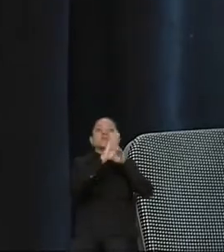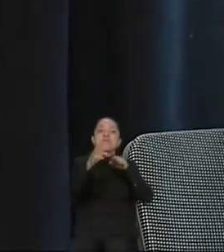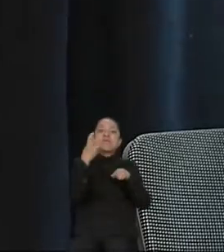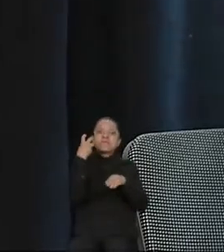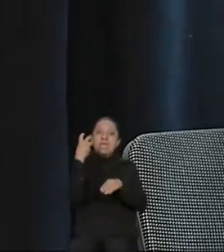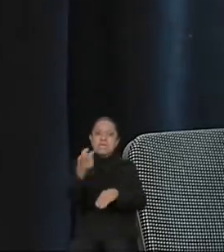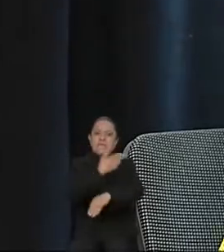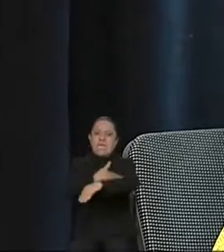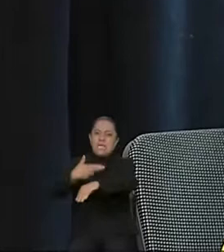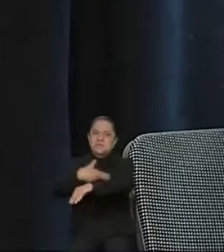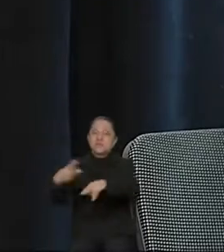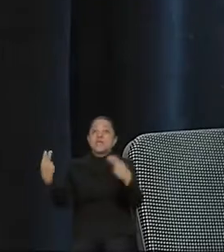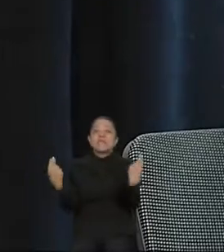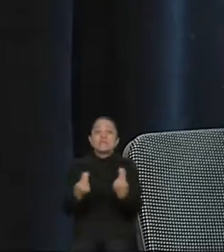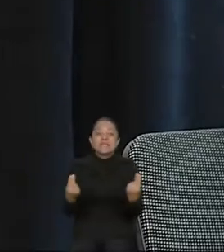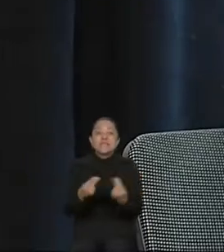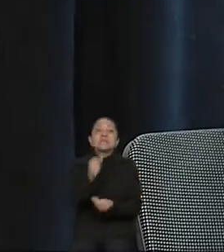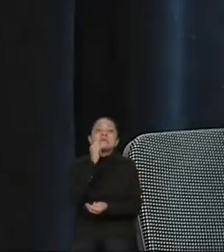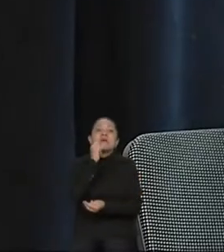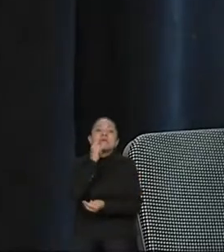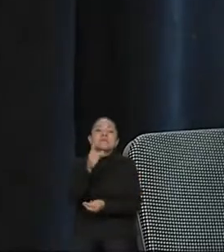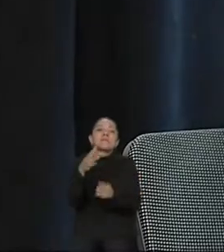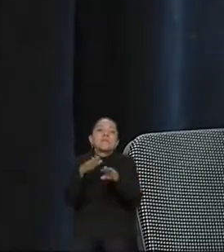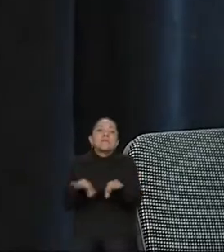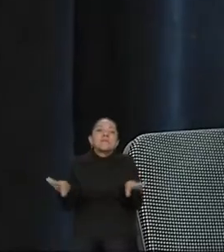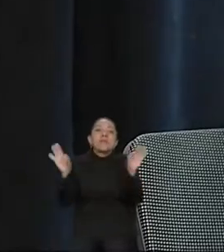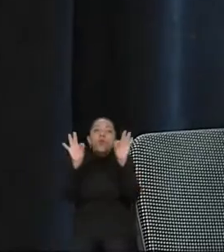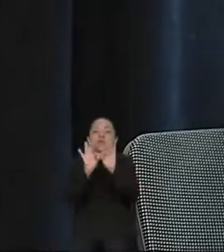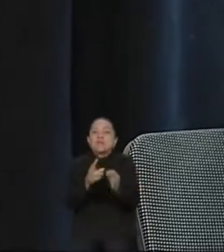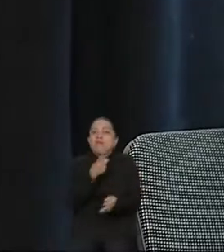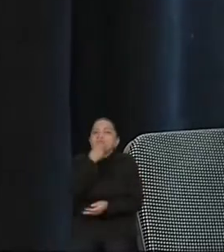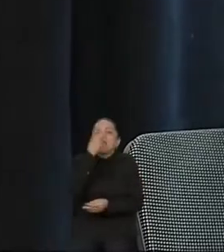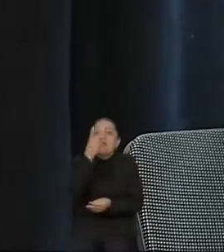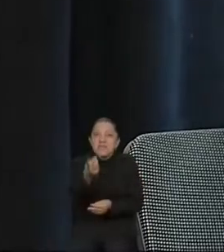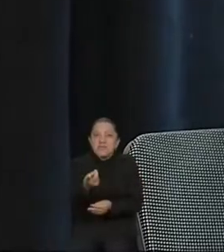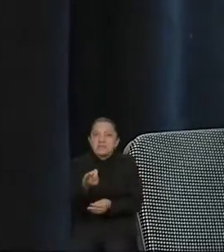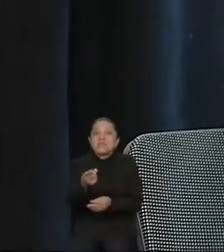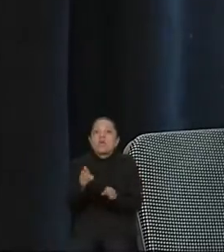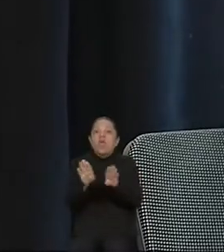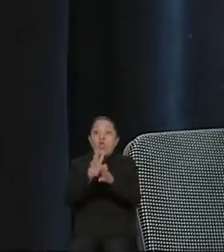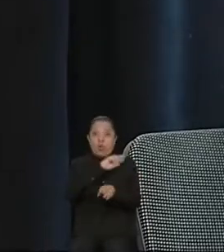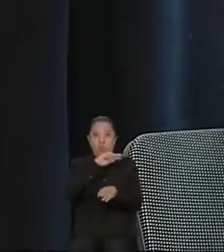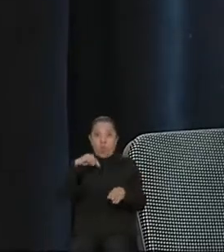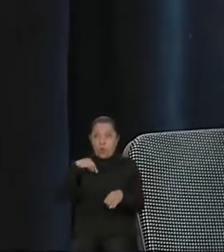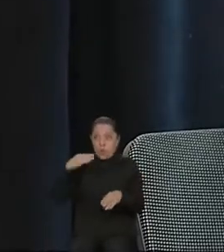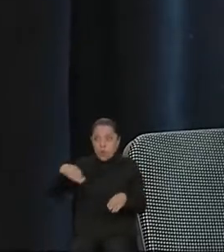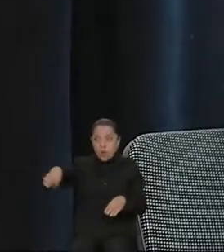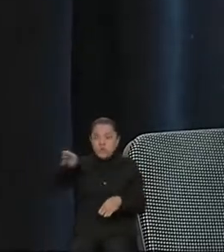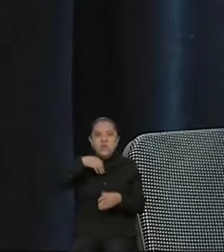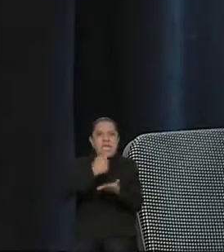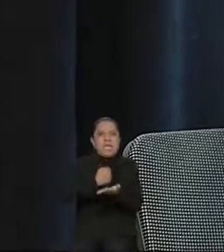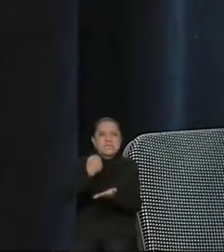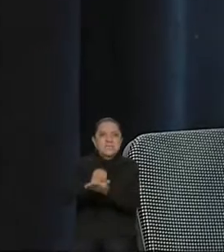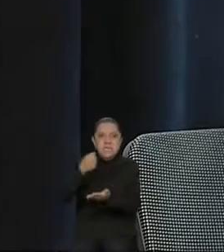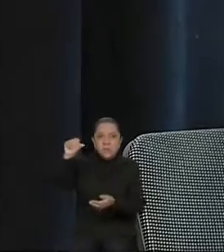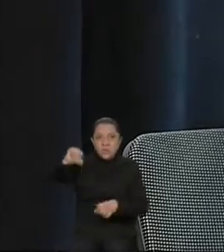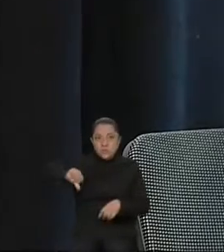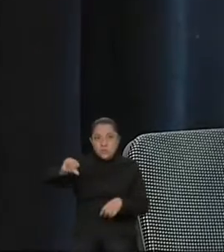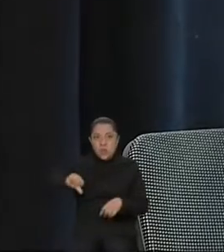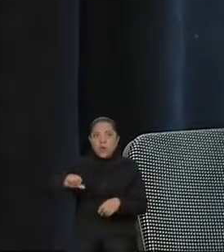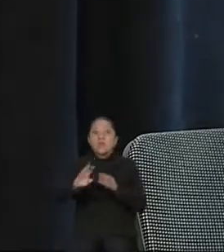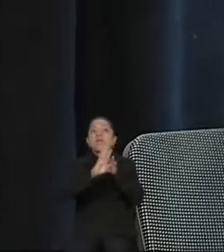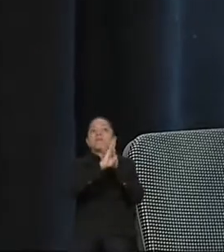requieran. Y también es muy importante manifestar que así como nosotros exigimos el día de hoy que nuestros migrantes